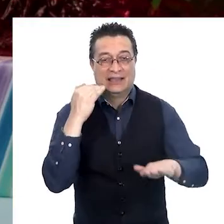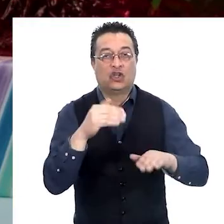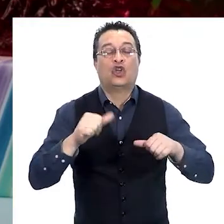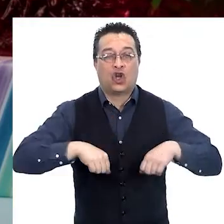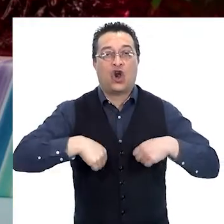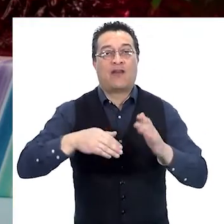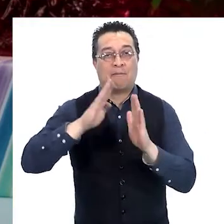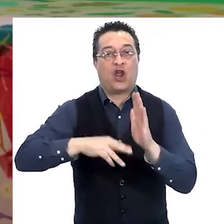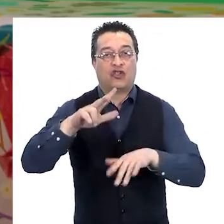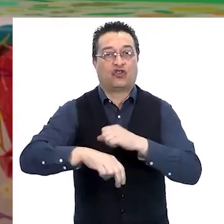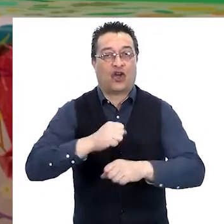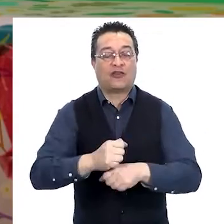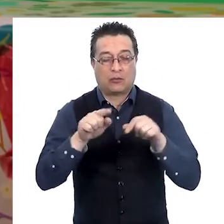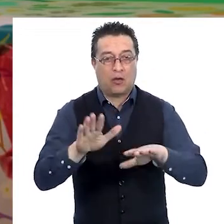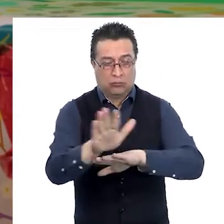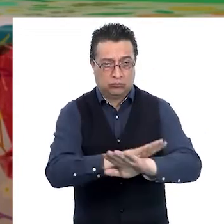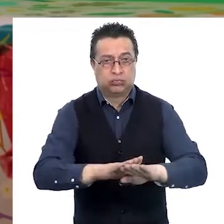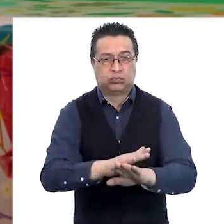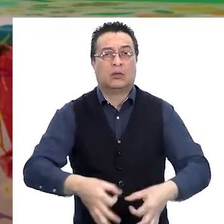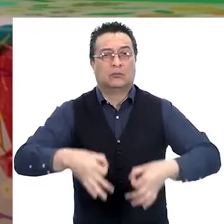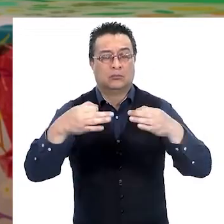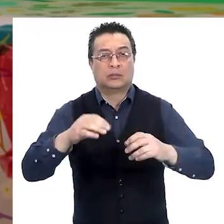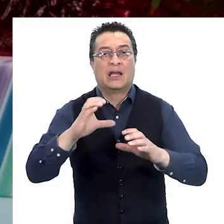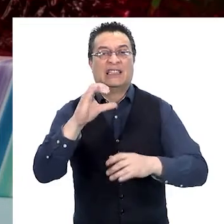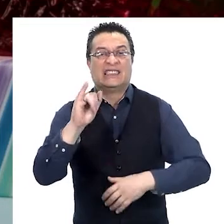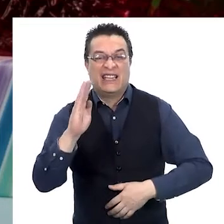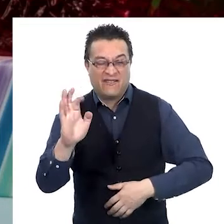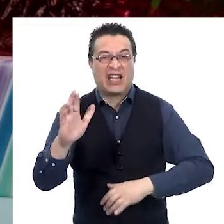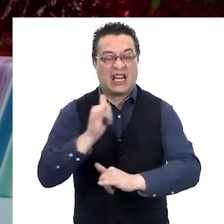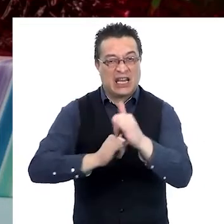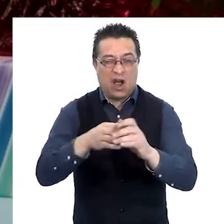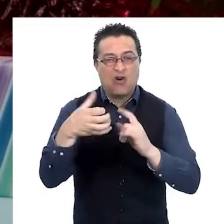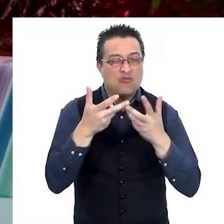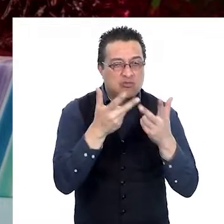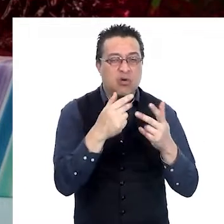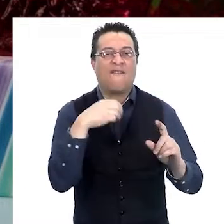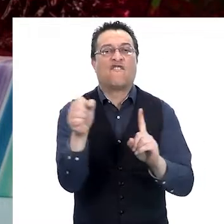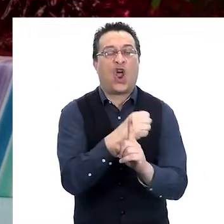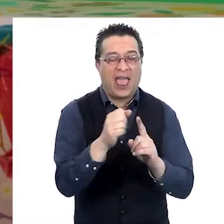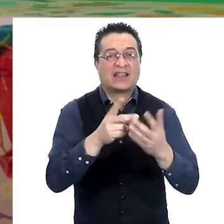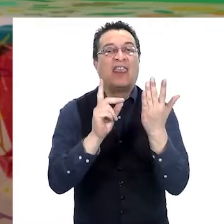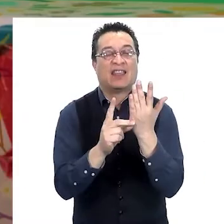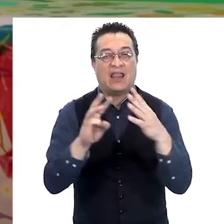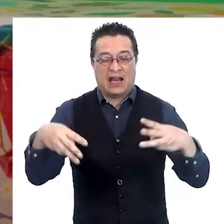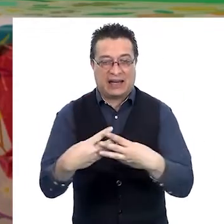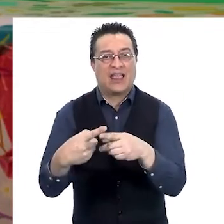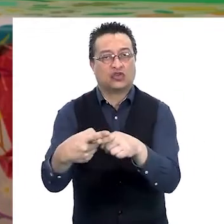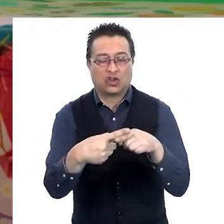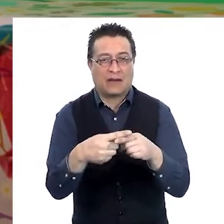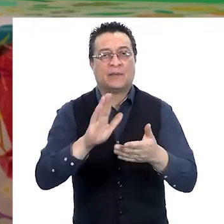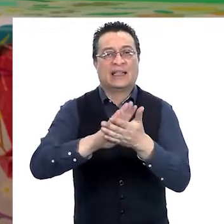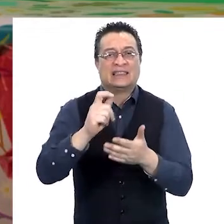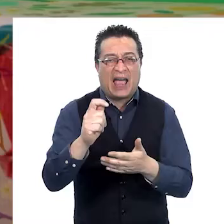niños, niñas y adolescentes a que se les proteja del ciberacoso, bullying o violencia en entornos digitales como redes